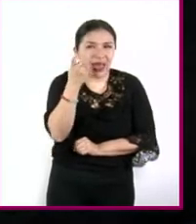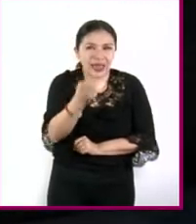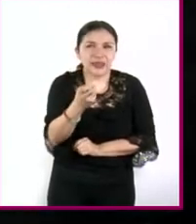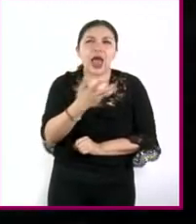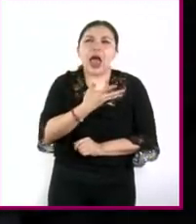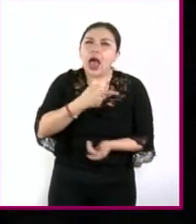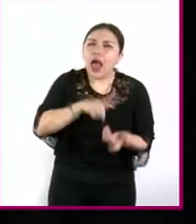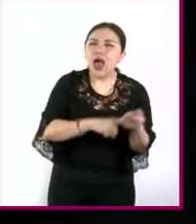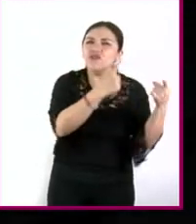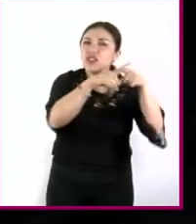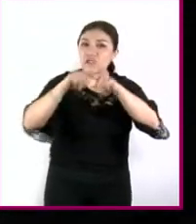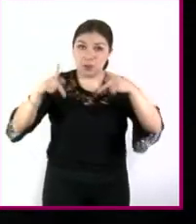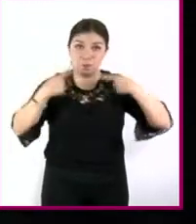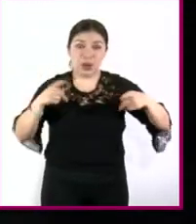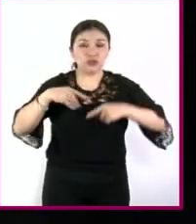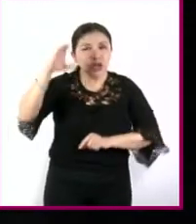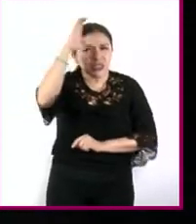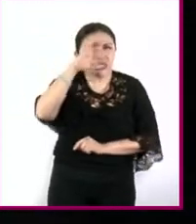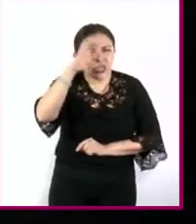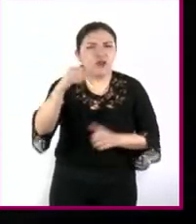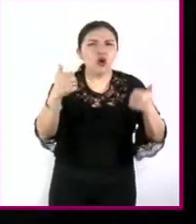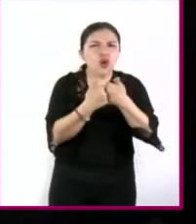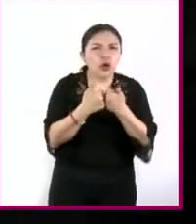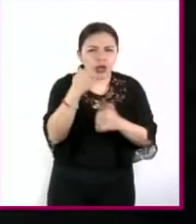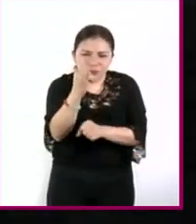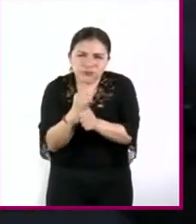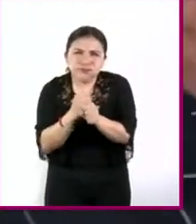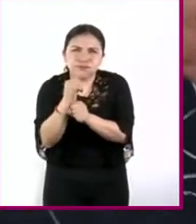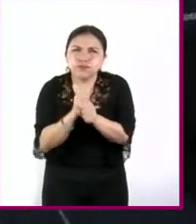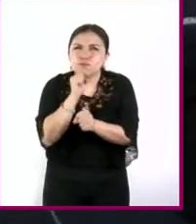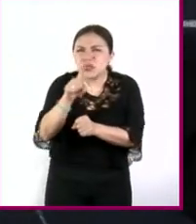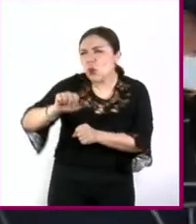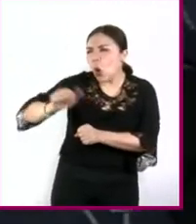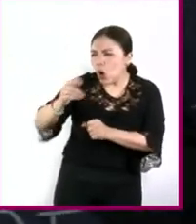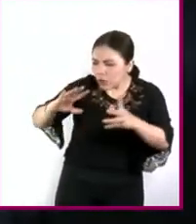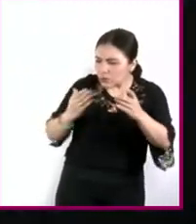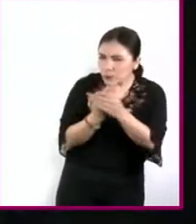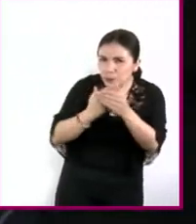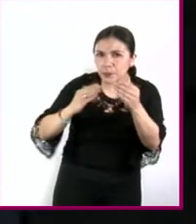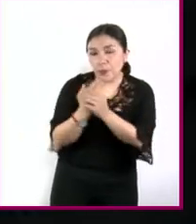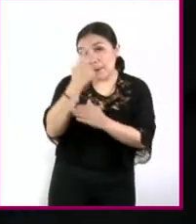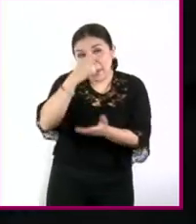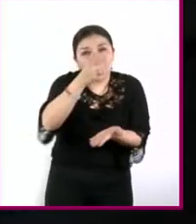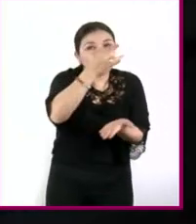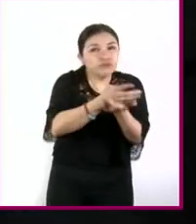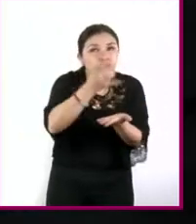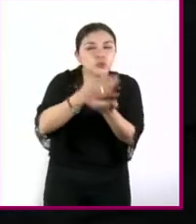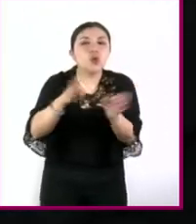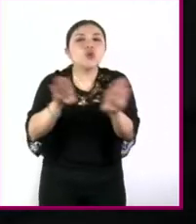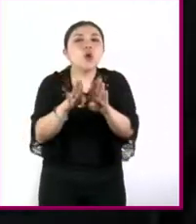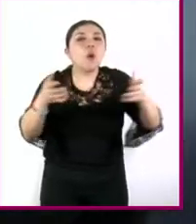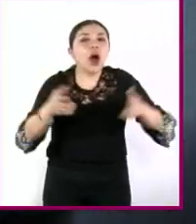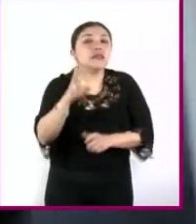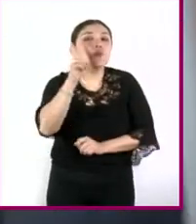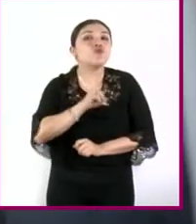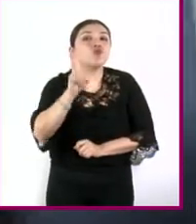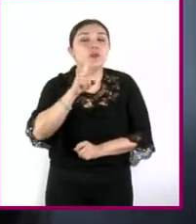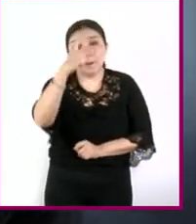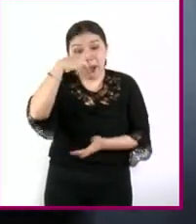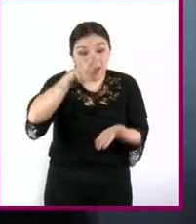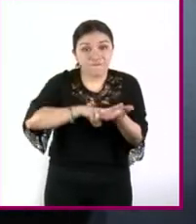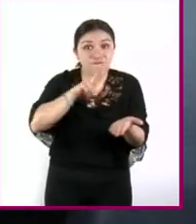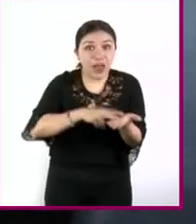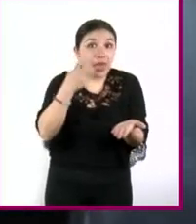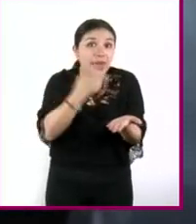contribuyen muchos científicos apoyándose en las ideas de otros científicos y comprobando experimentalmente la validez de